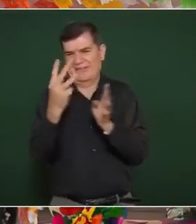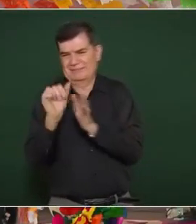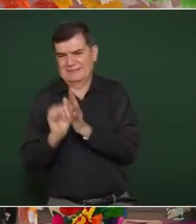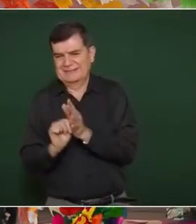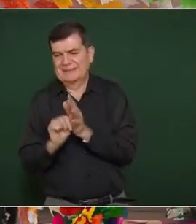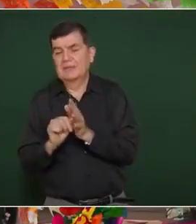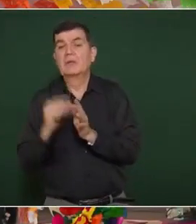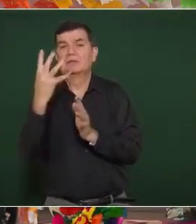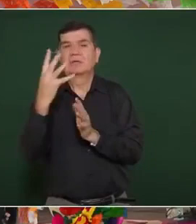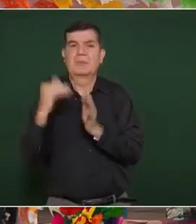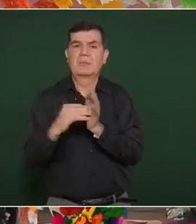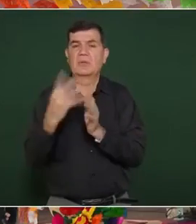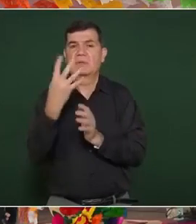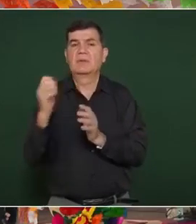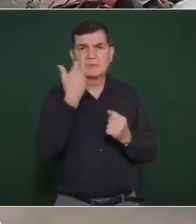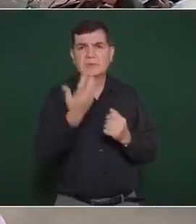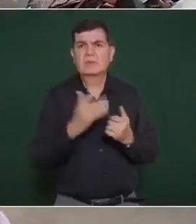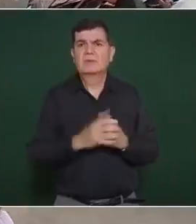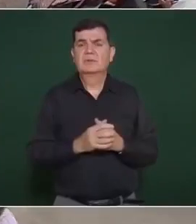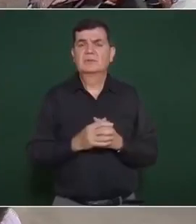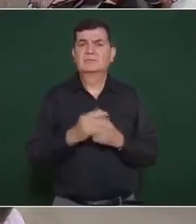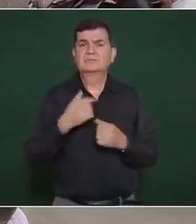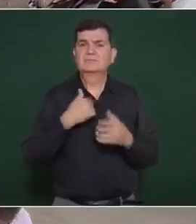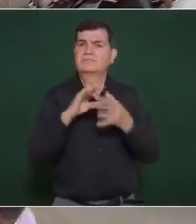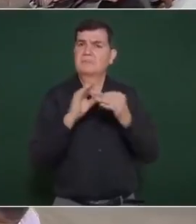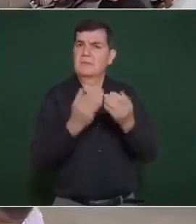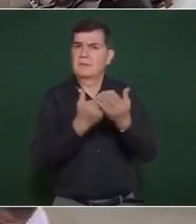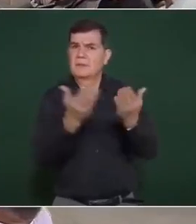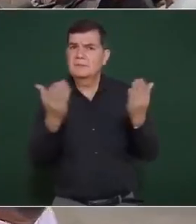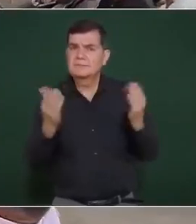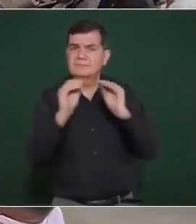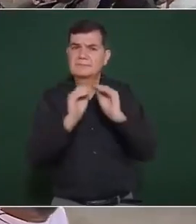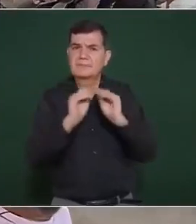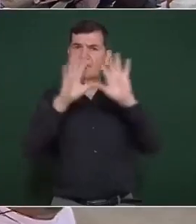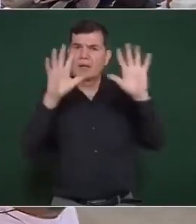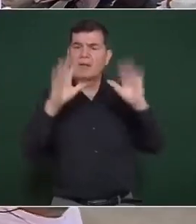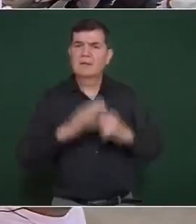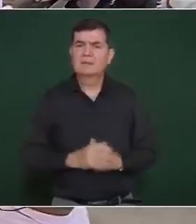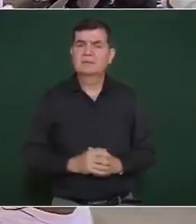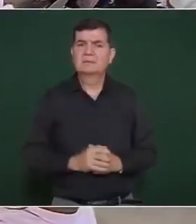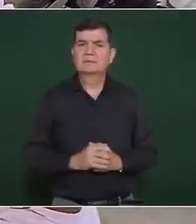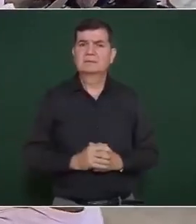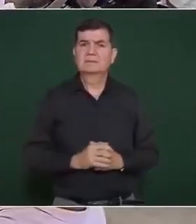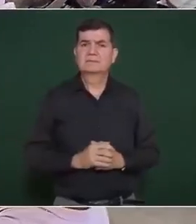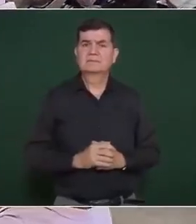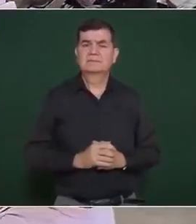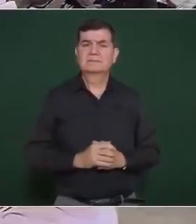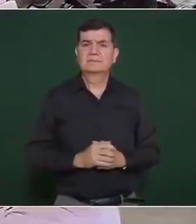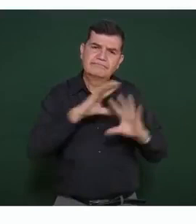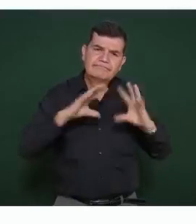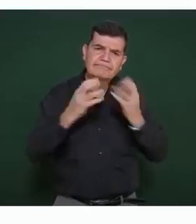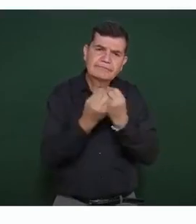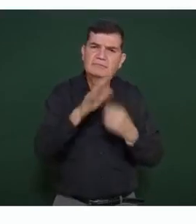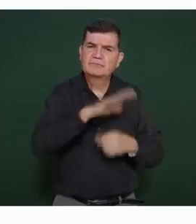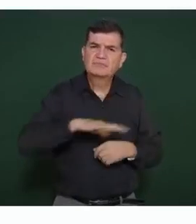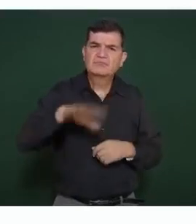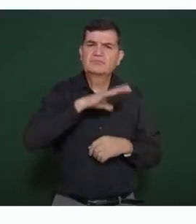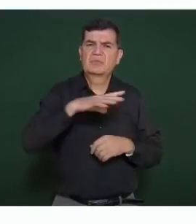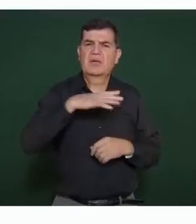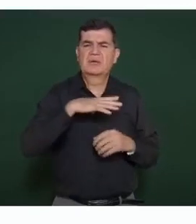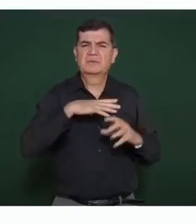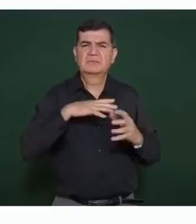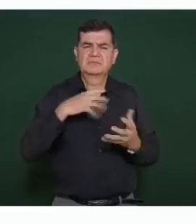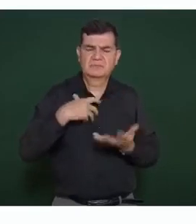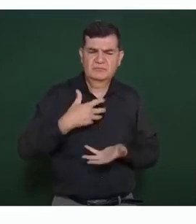.044 millones de pesos. En su décima cuarta visita a Acapulco tras los estragos del huracán Otis, el presidente